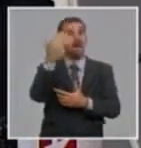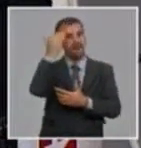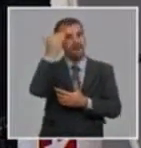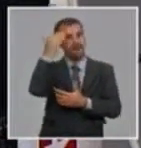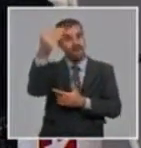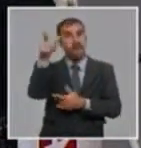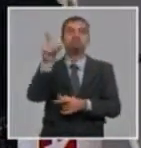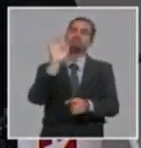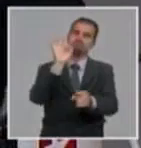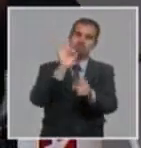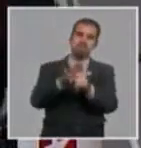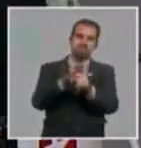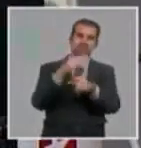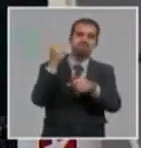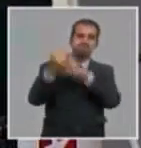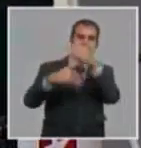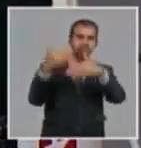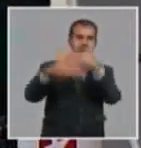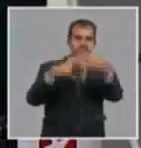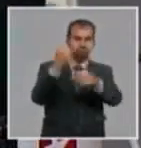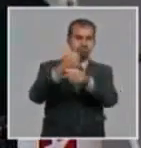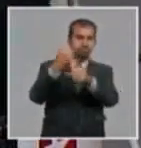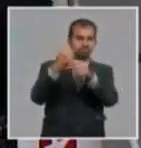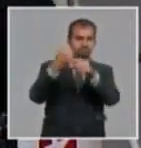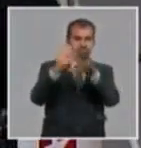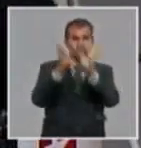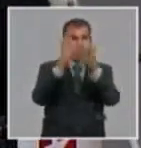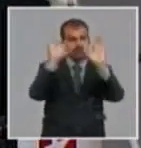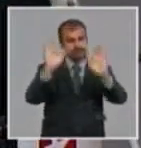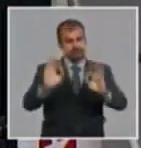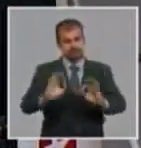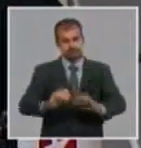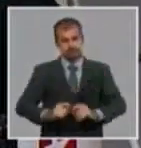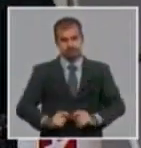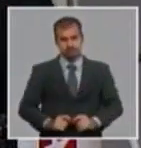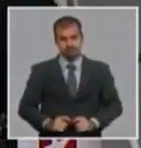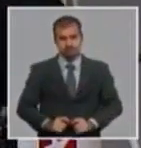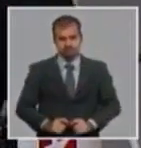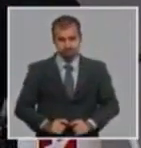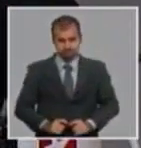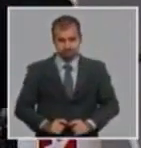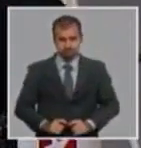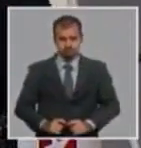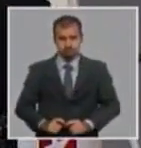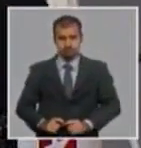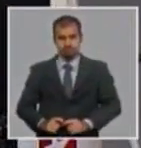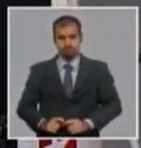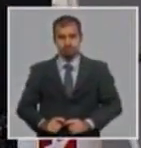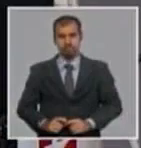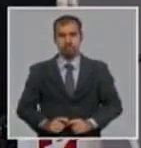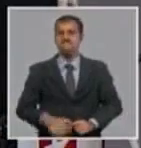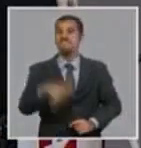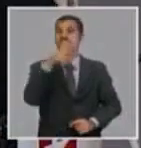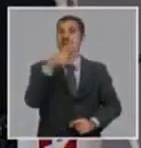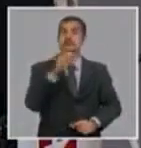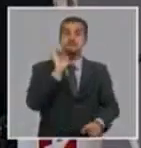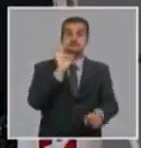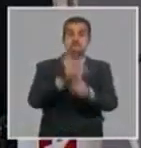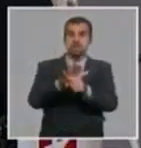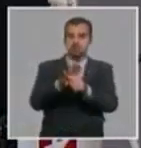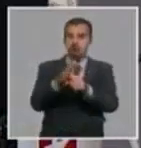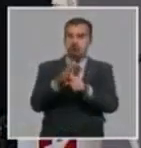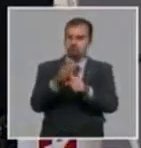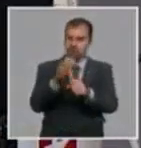vigenciadores de esa cuestión visionaria que ha tenido, de que él fue uno de los que primero impulsó una empresa